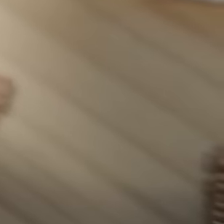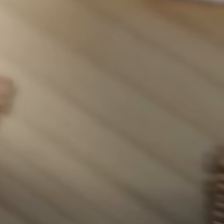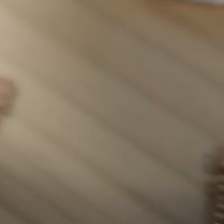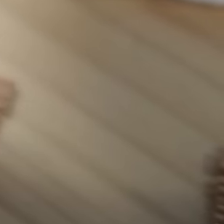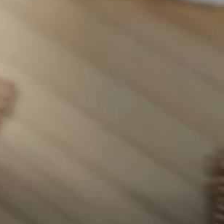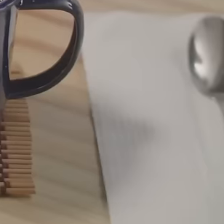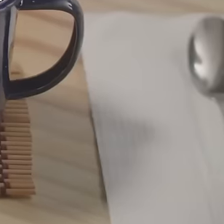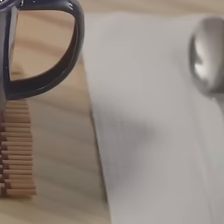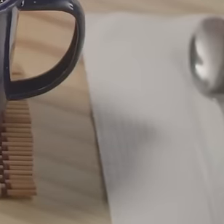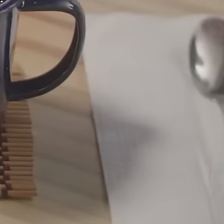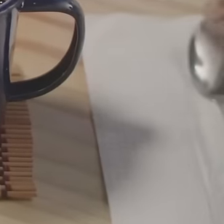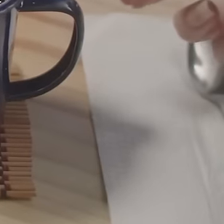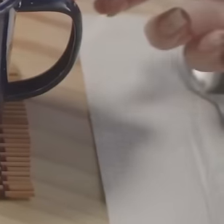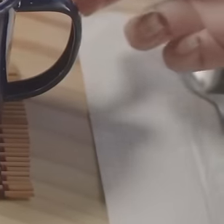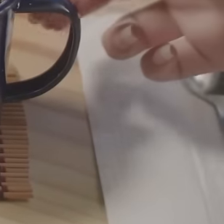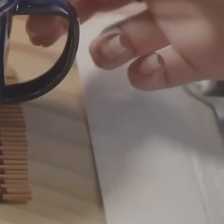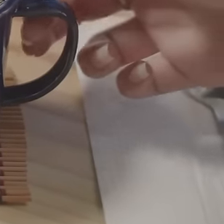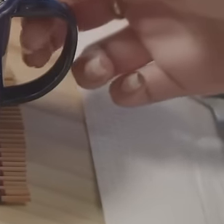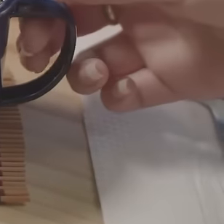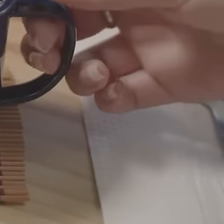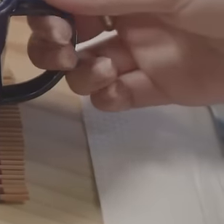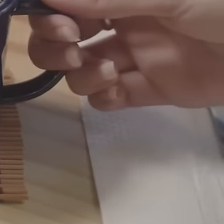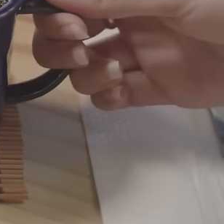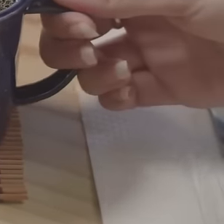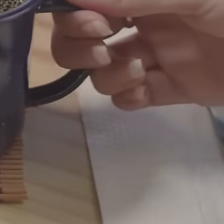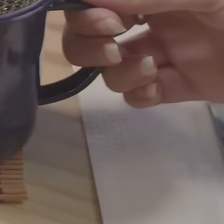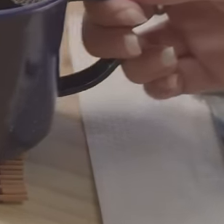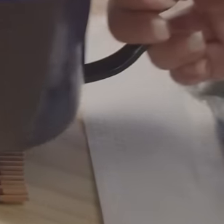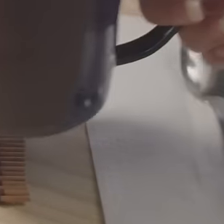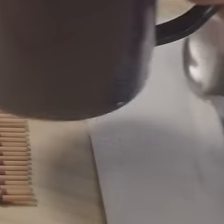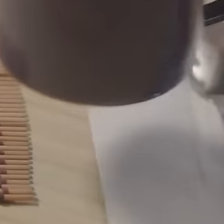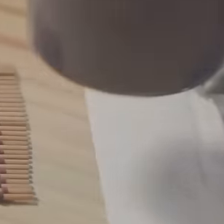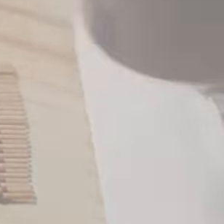¡Suscríbete al canal! ¡Gracias!